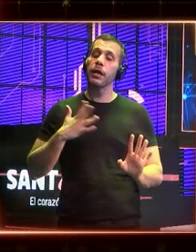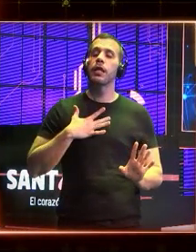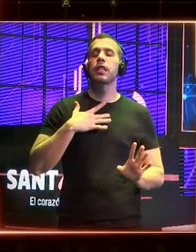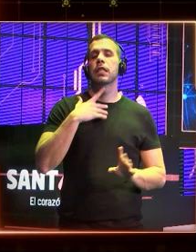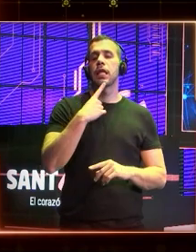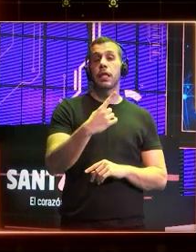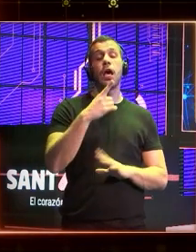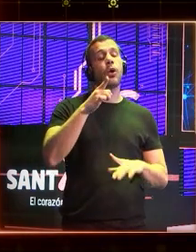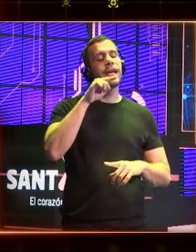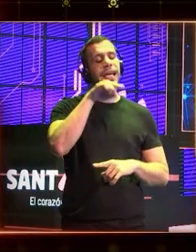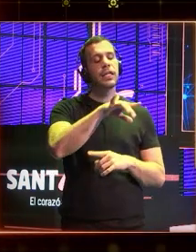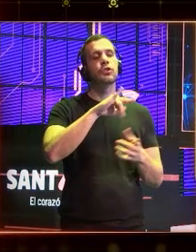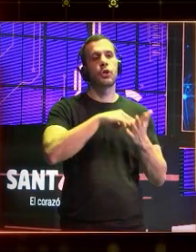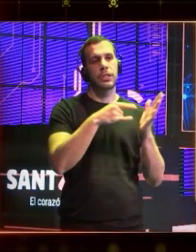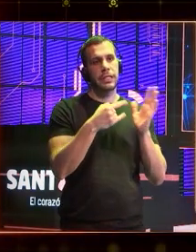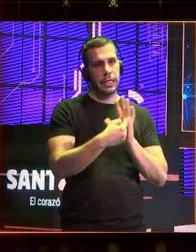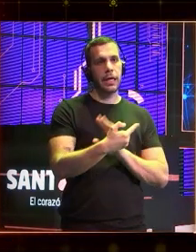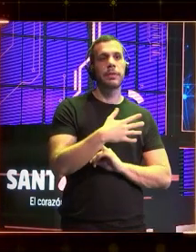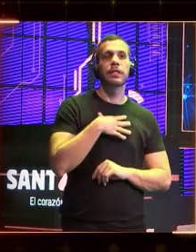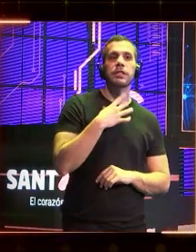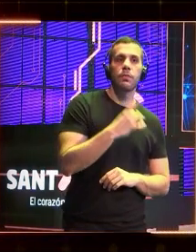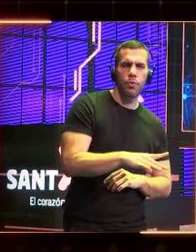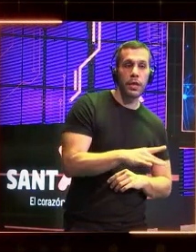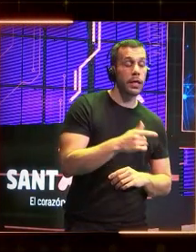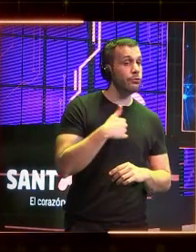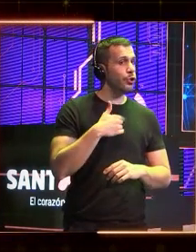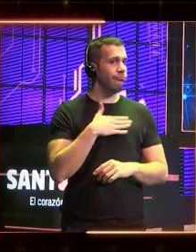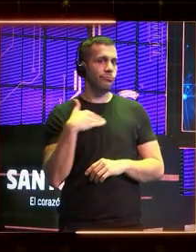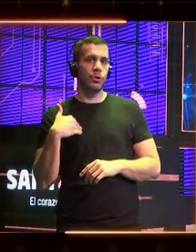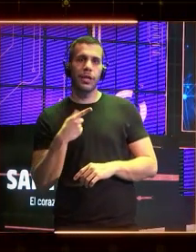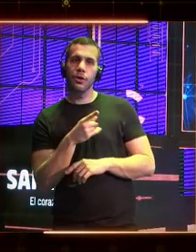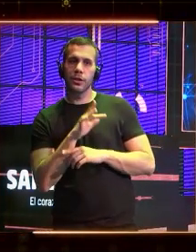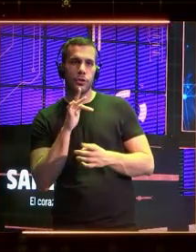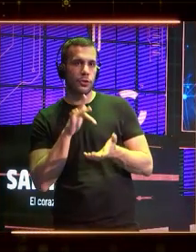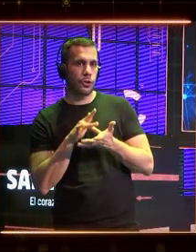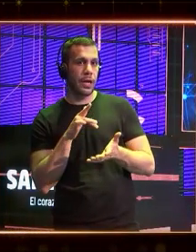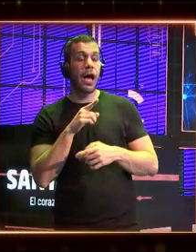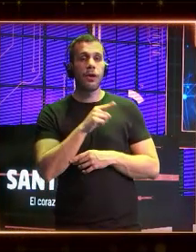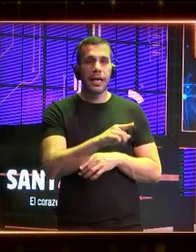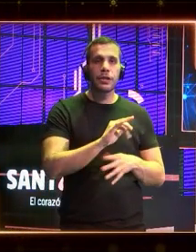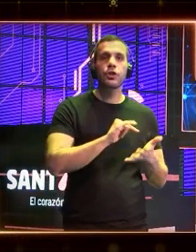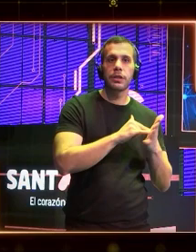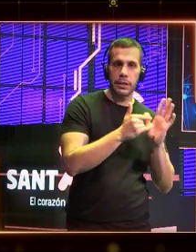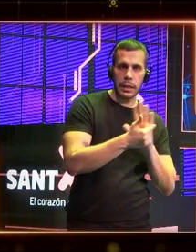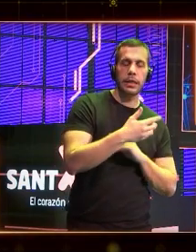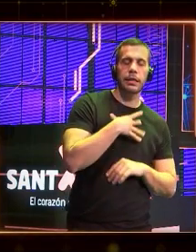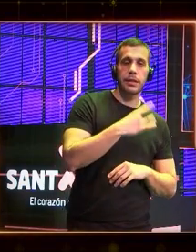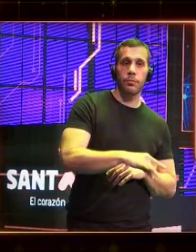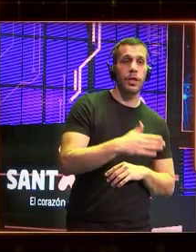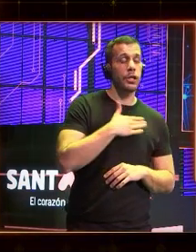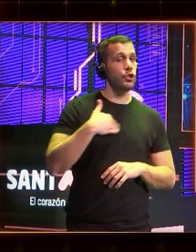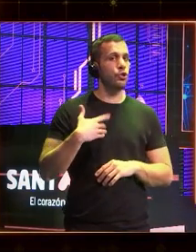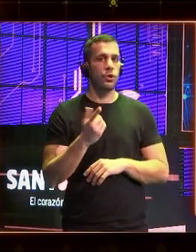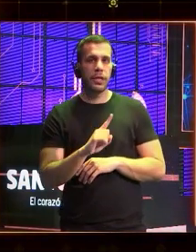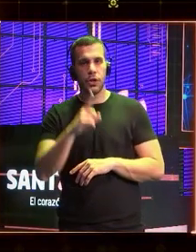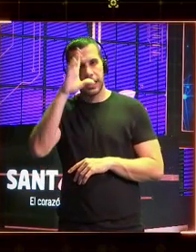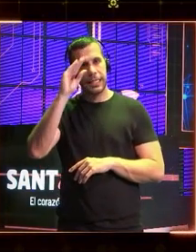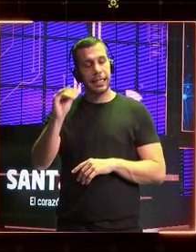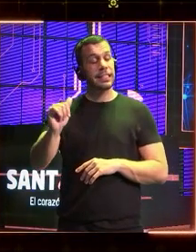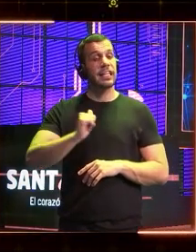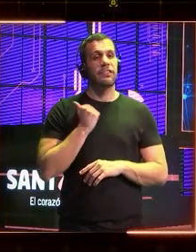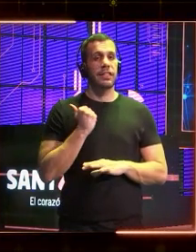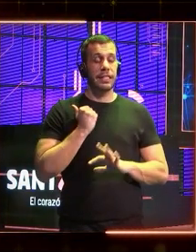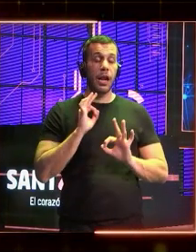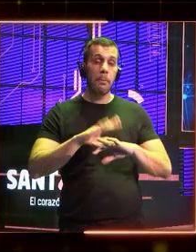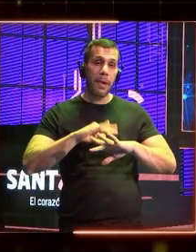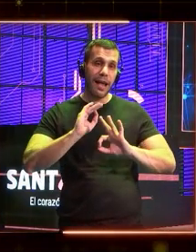técnicamente posible, yo no quiero que ocurra. Aunque esto sea técnicamente posible, yo no quiero que la IA se utilice para eso. Y